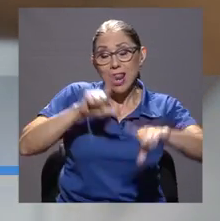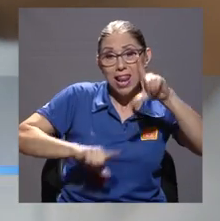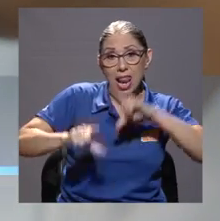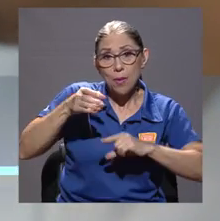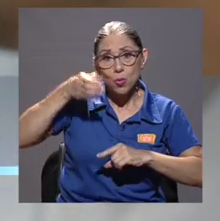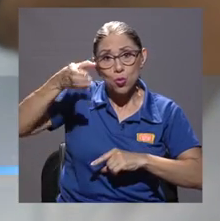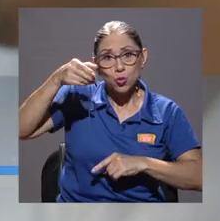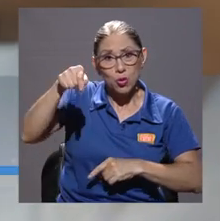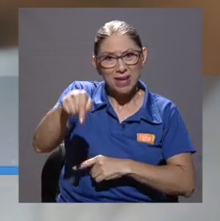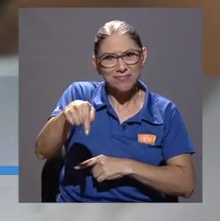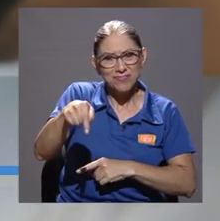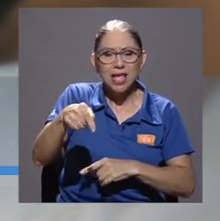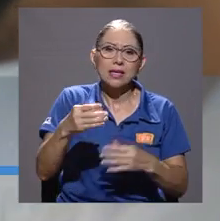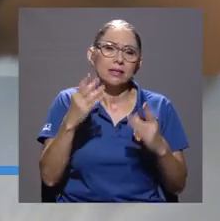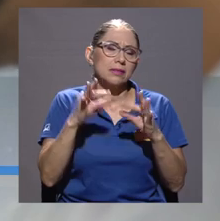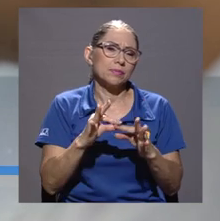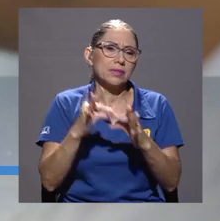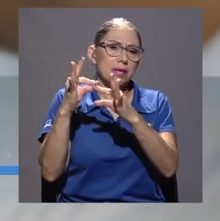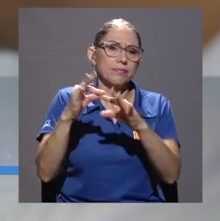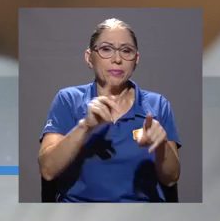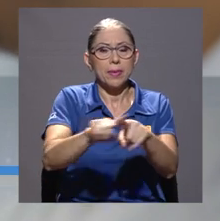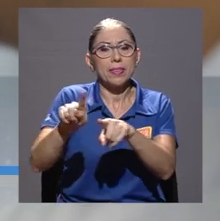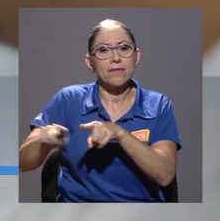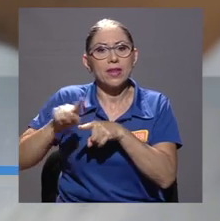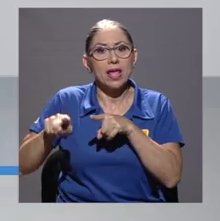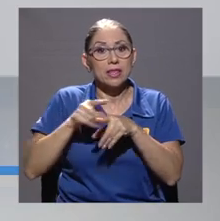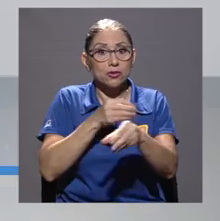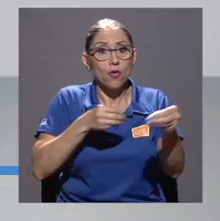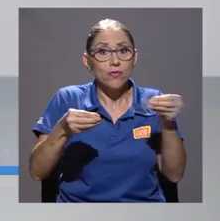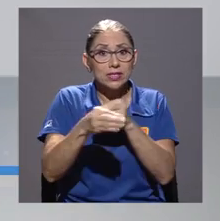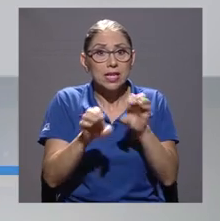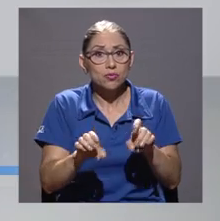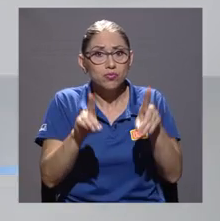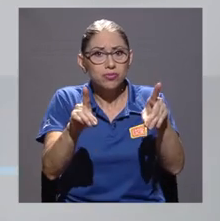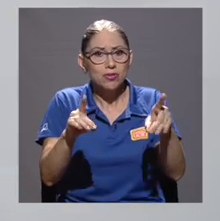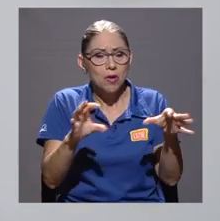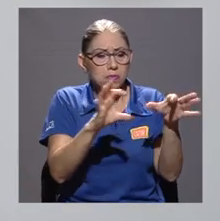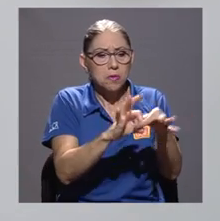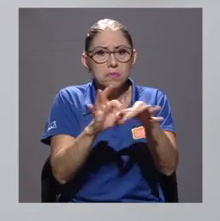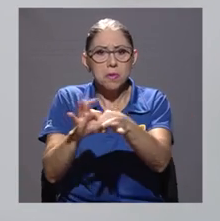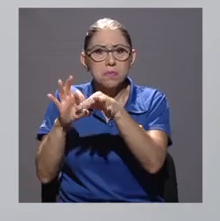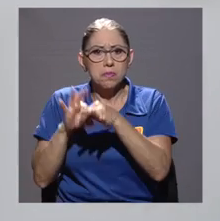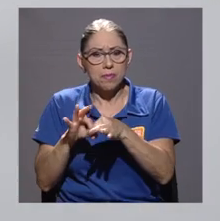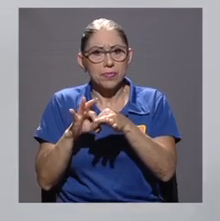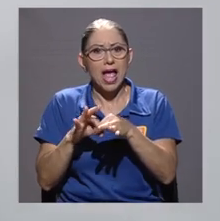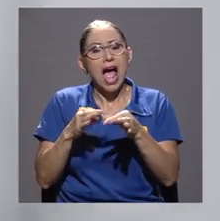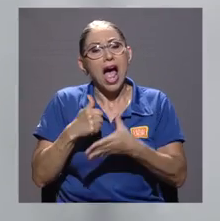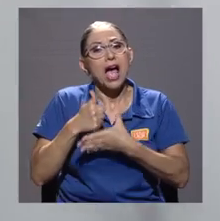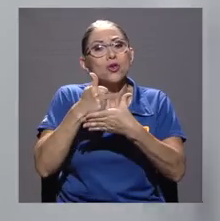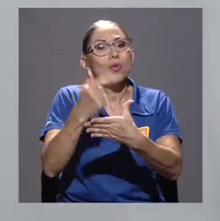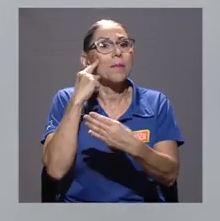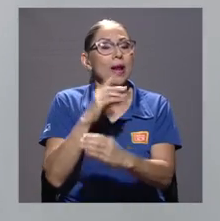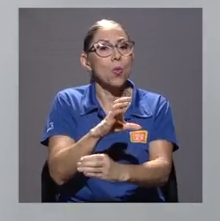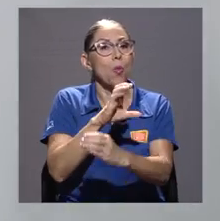convertido en un lugar idóneo para que varias unidades académicas se vinculen y aporten para preservar el patrimonio cultural del país.